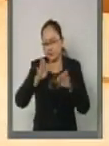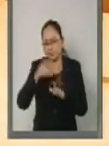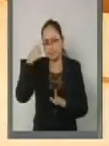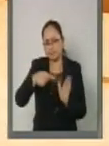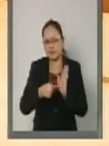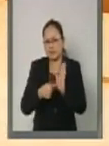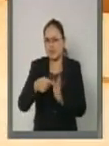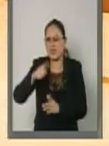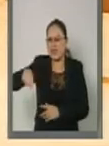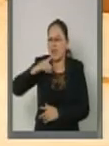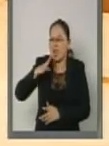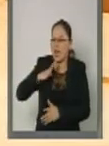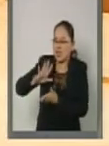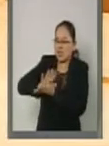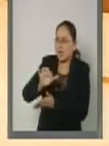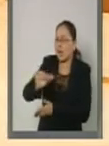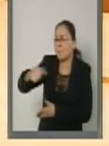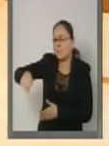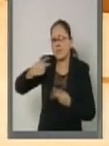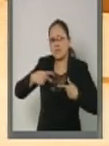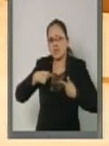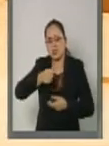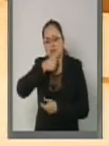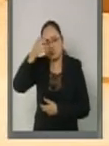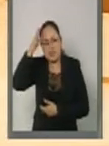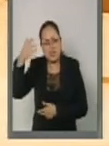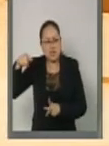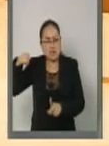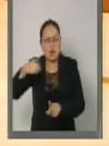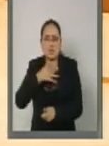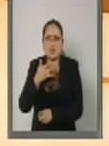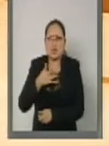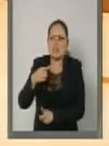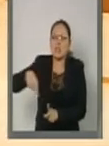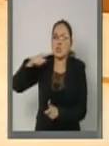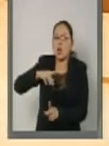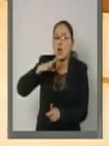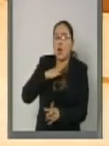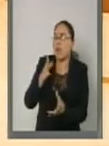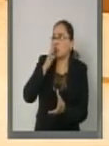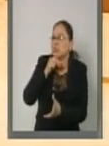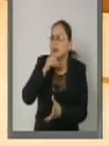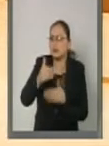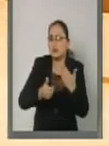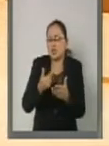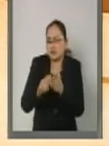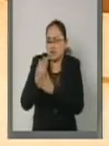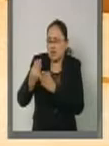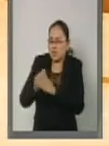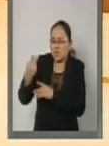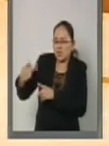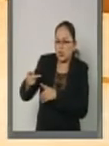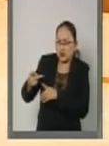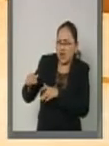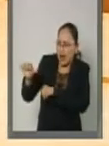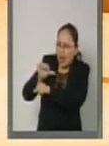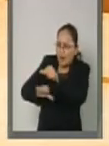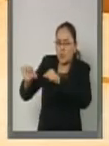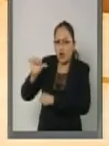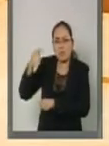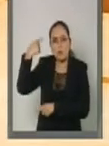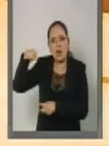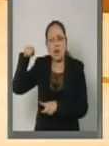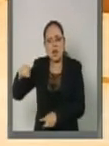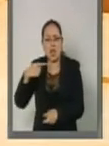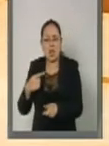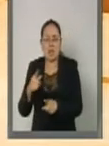discriminación hacia personas de este grupo es la creencia patronal acerca de la incapacidad de actualización de sus empleados para utilizar